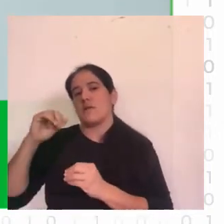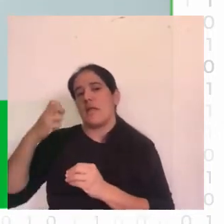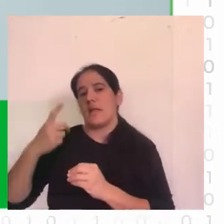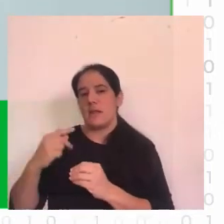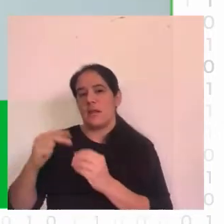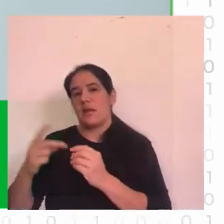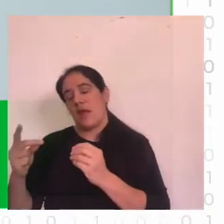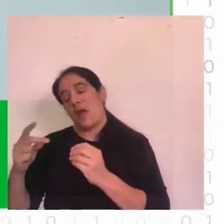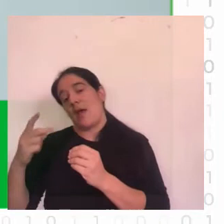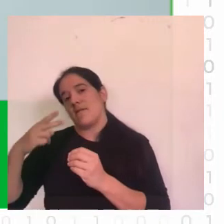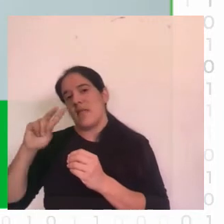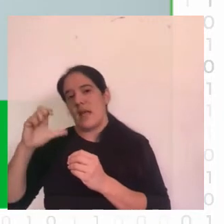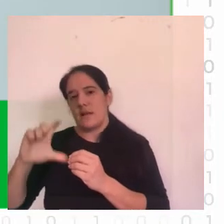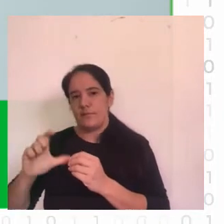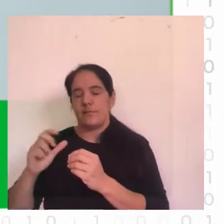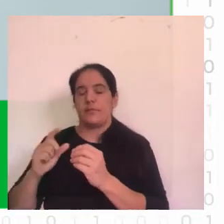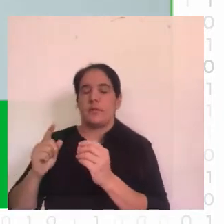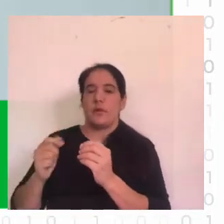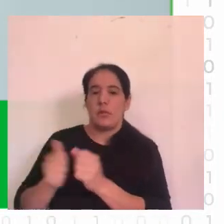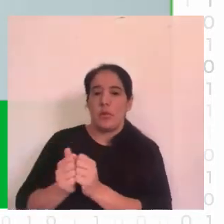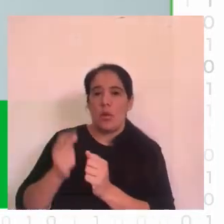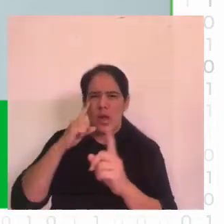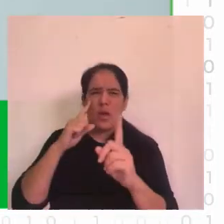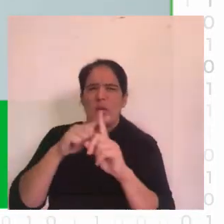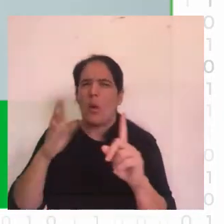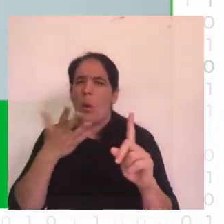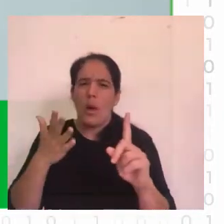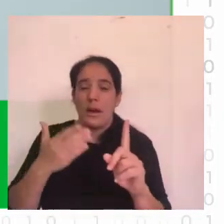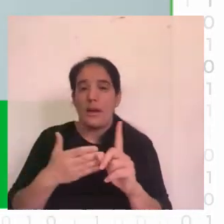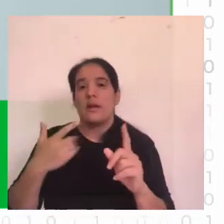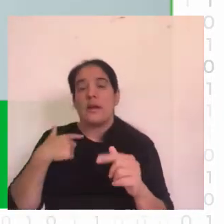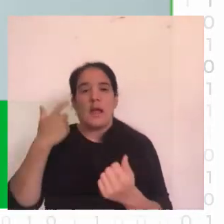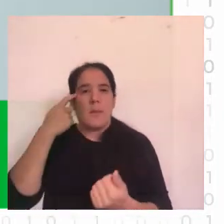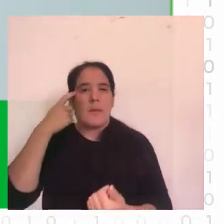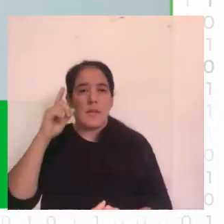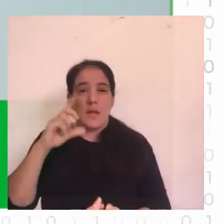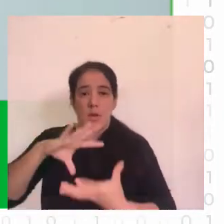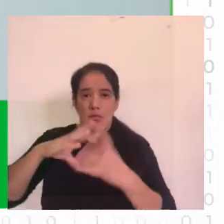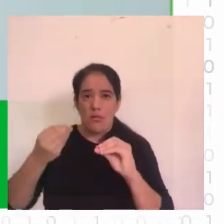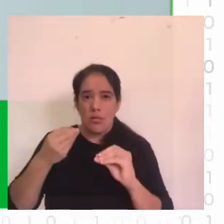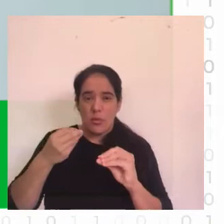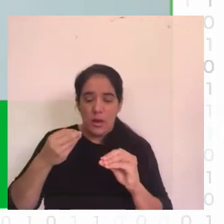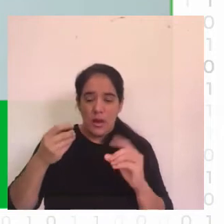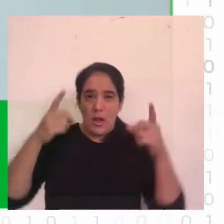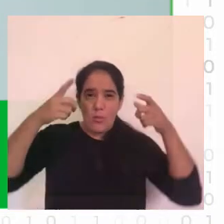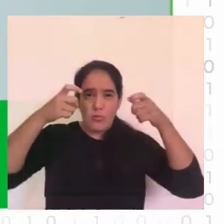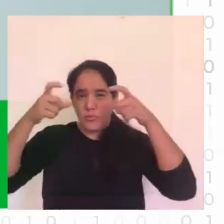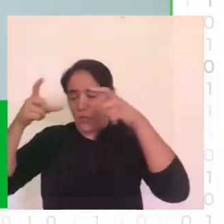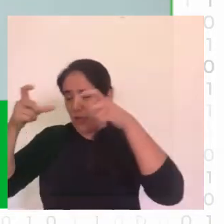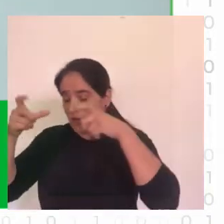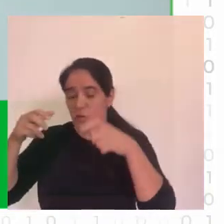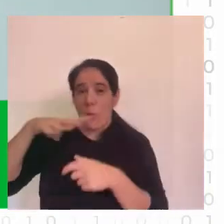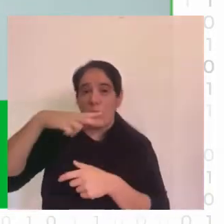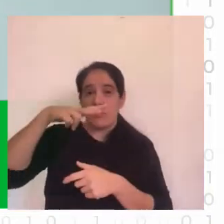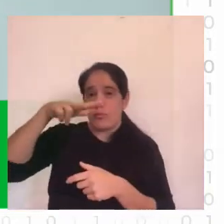el objetivo del trabajo fue desarrollar un modelo de inteligencia artificial para la detección de elementos usando fotos aéreas en concreto el problema